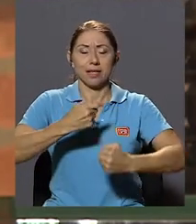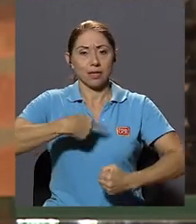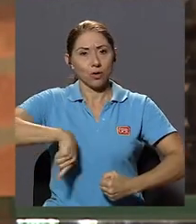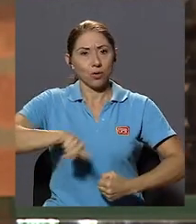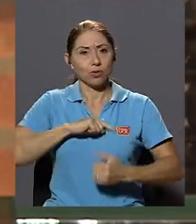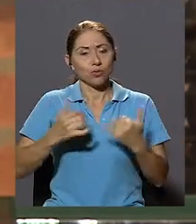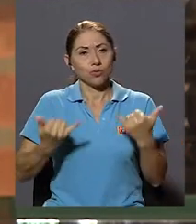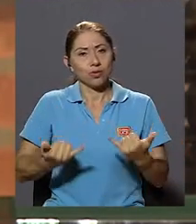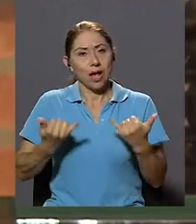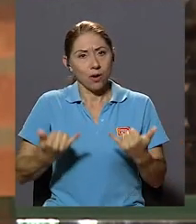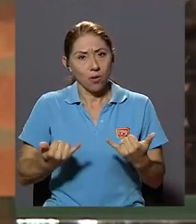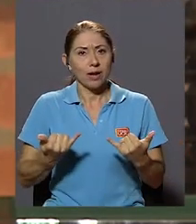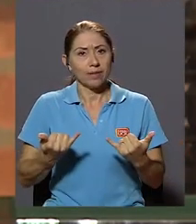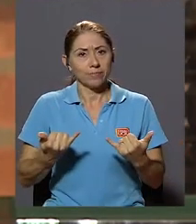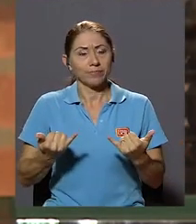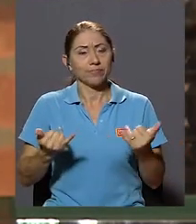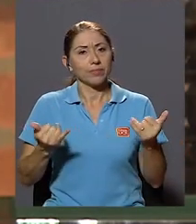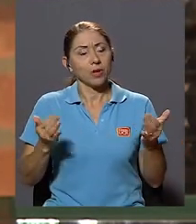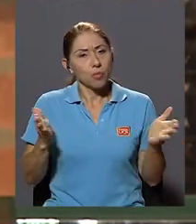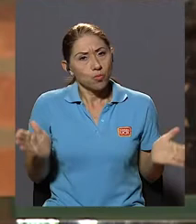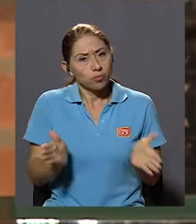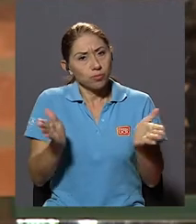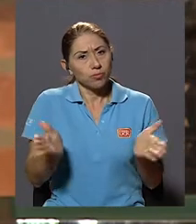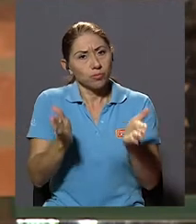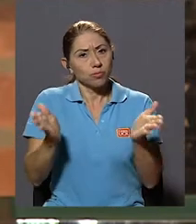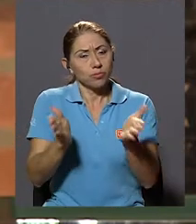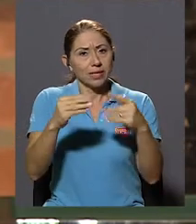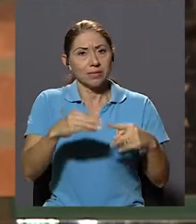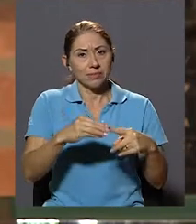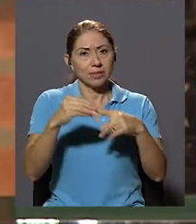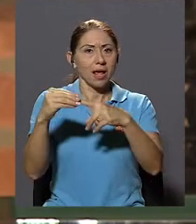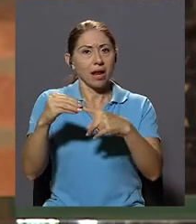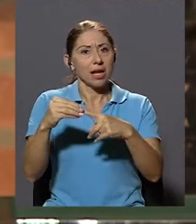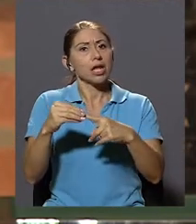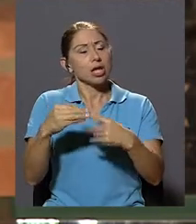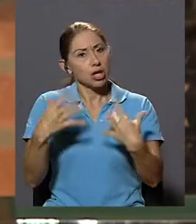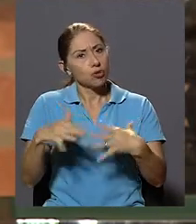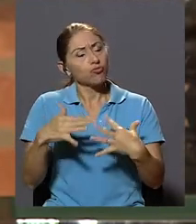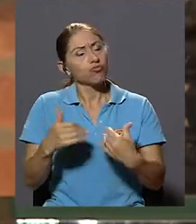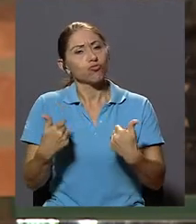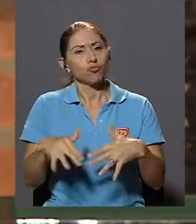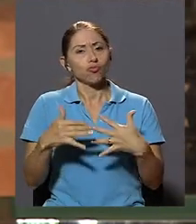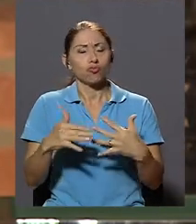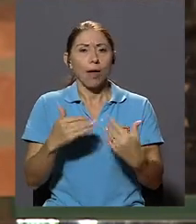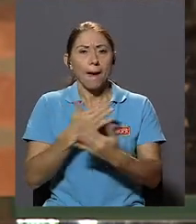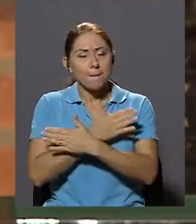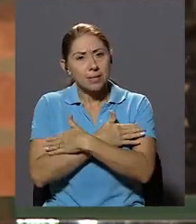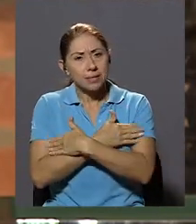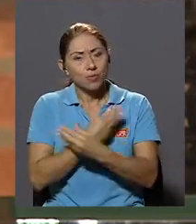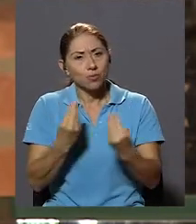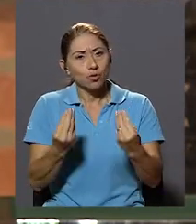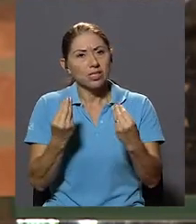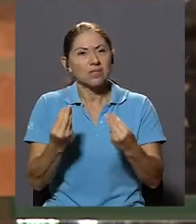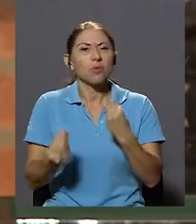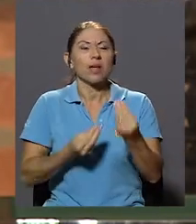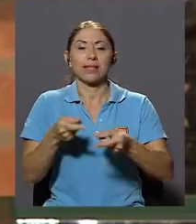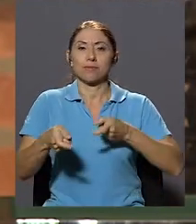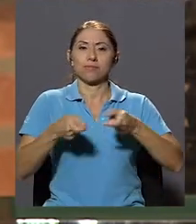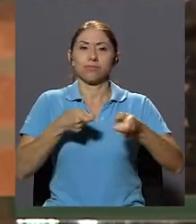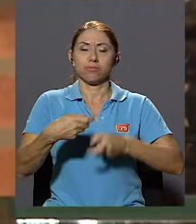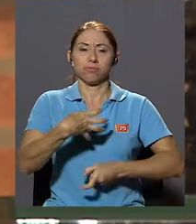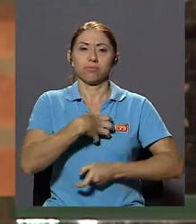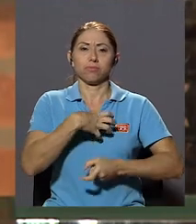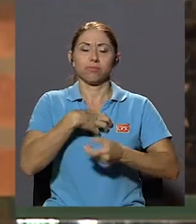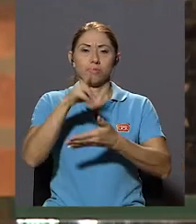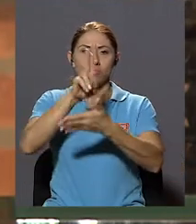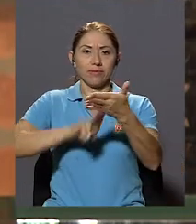cultivamos De una manera muy especial Y apreciamos muchísimo Que es precisamente la autonomía